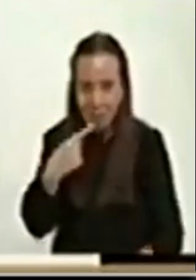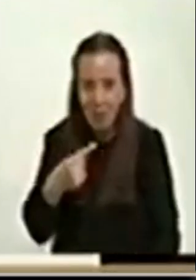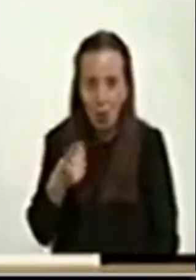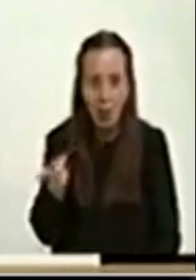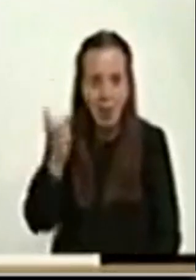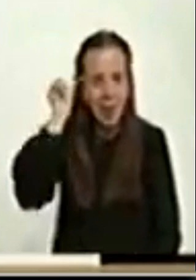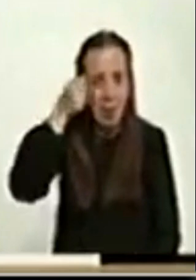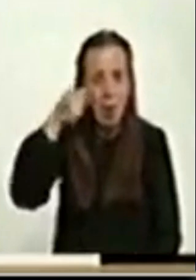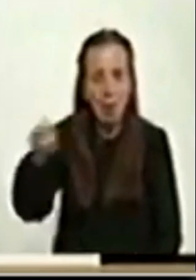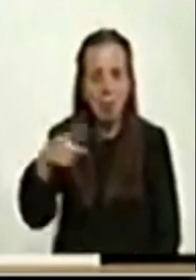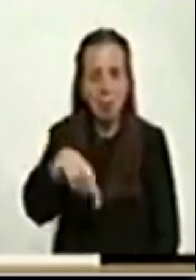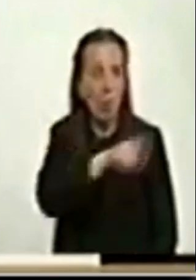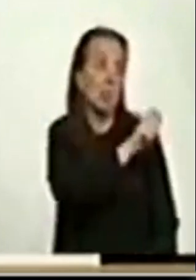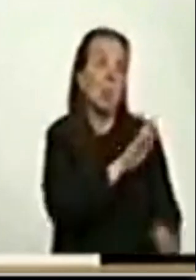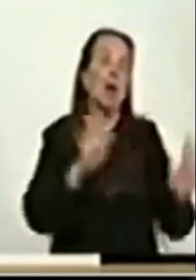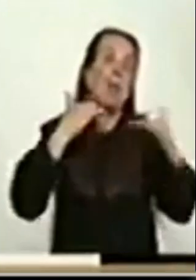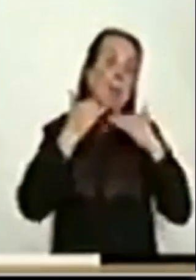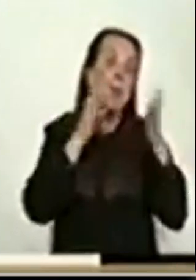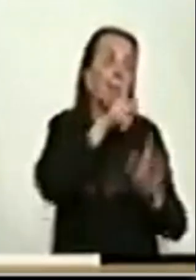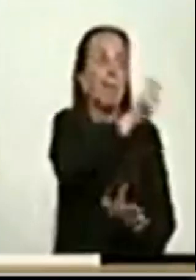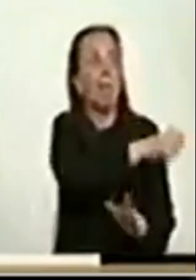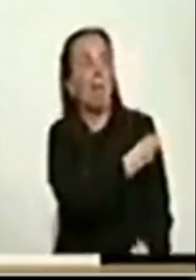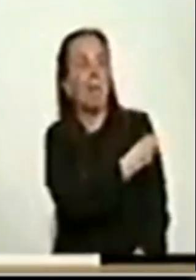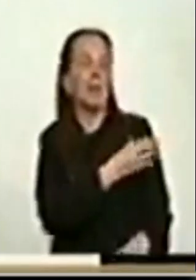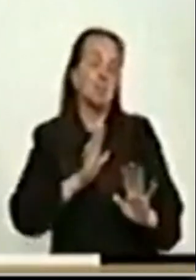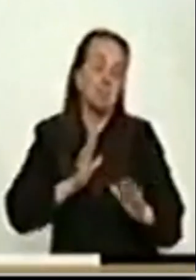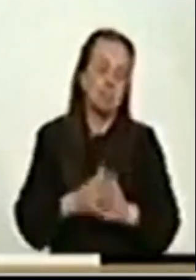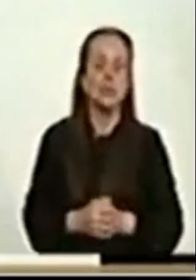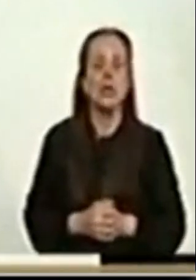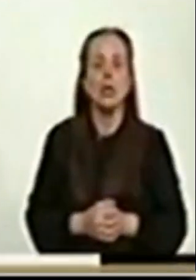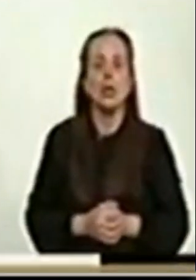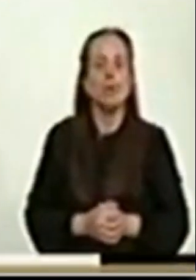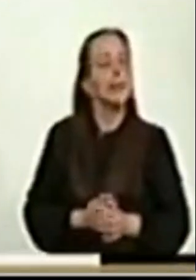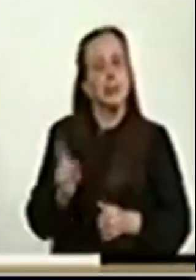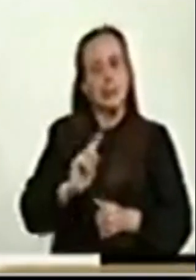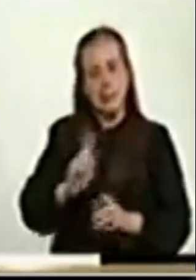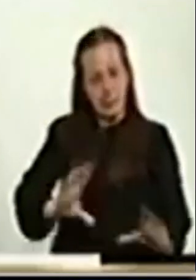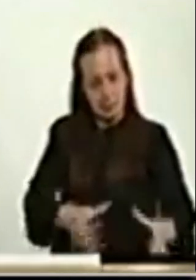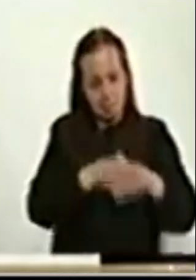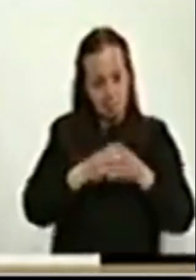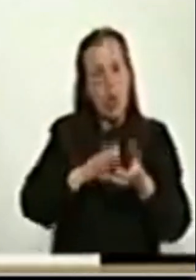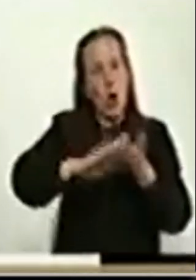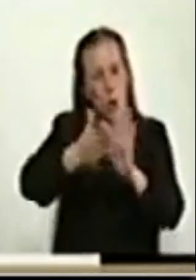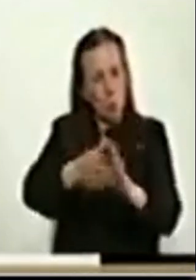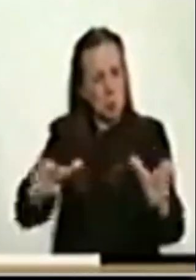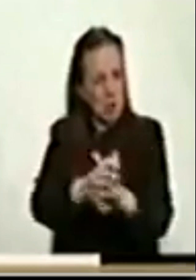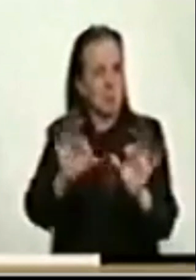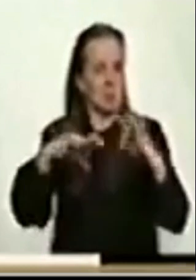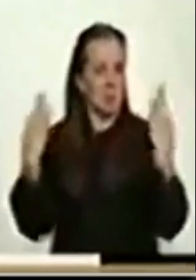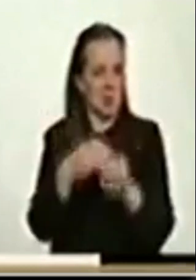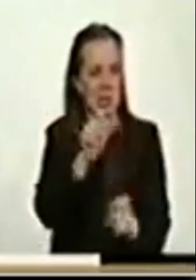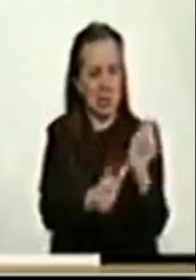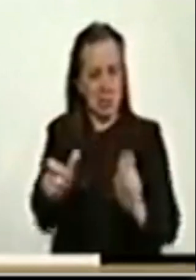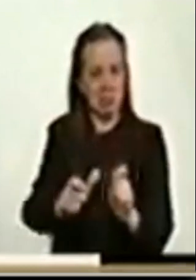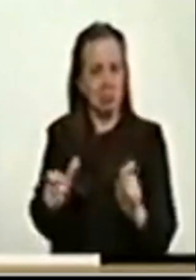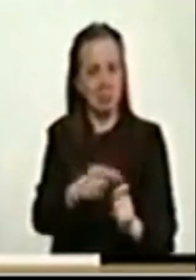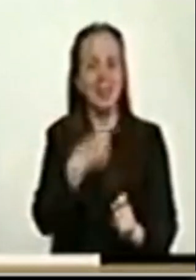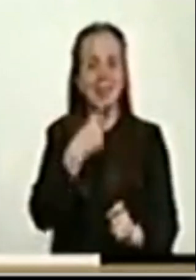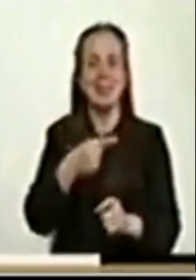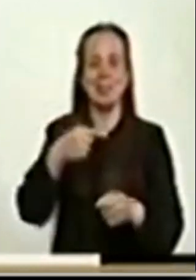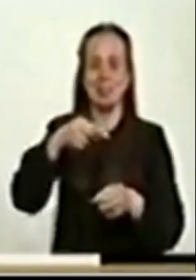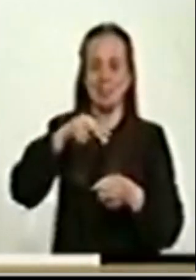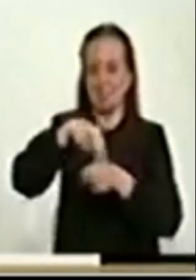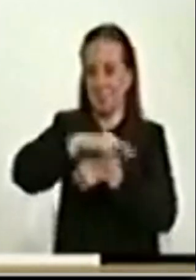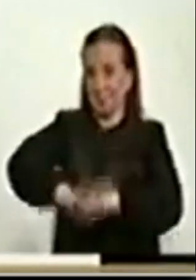sus comandantes, según él nos dice. Según las informaciones de la comunidad y familiares del finado, dicen las autoridades